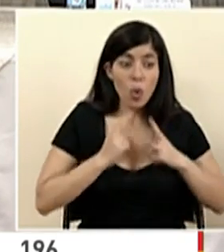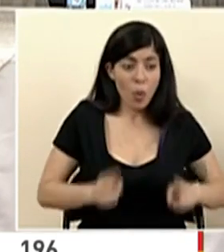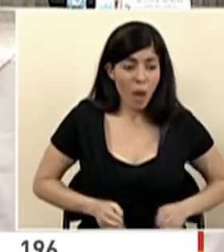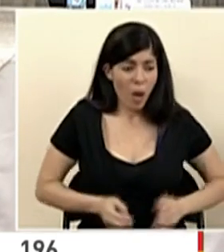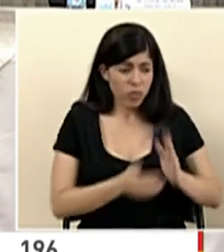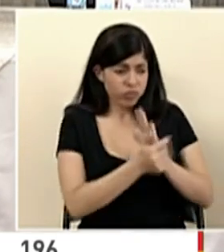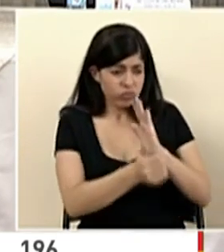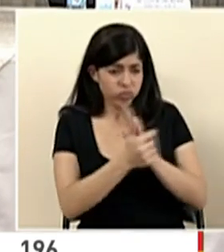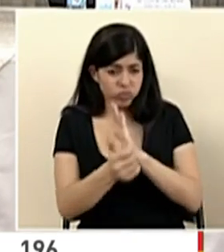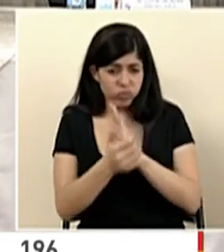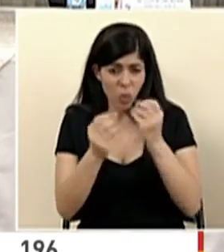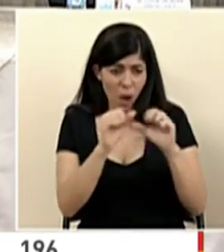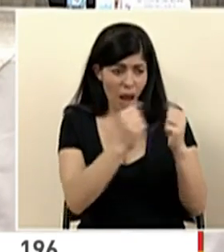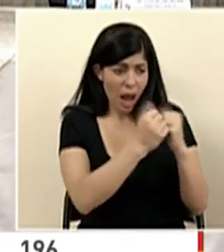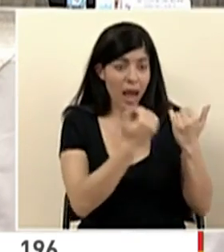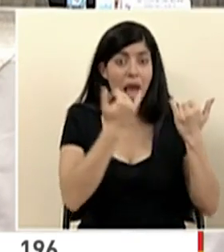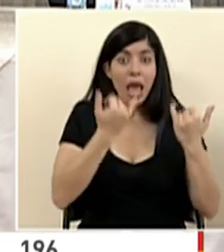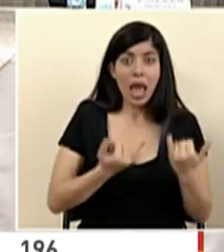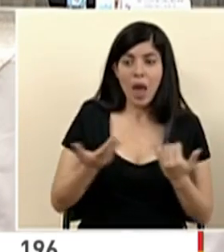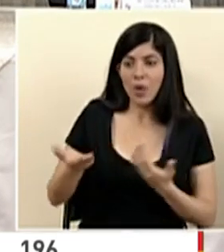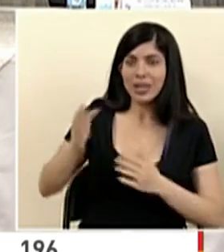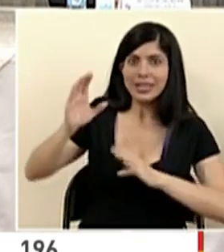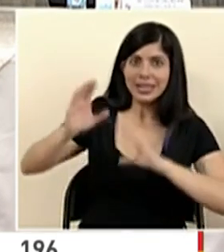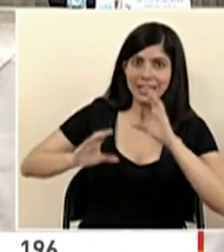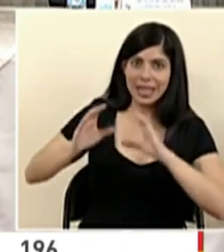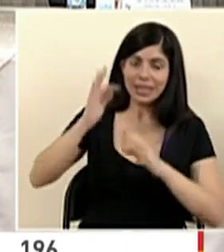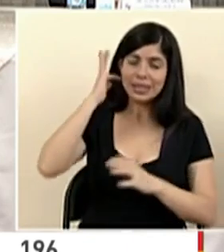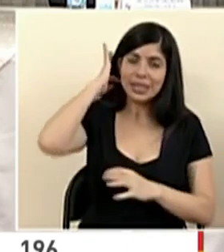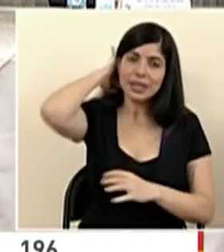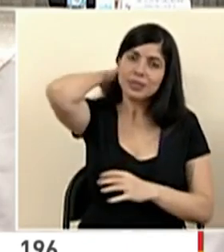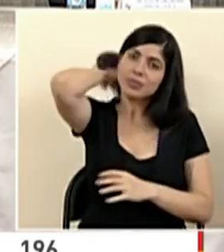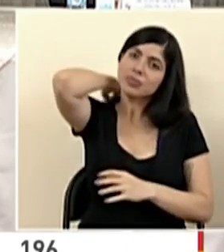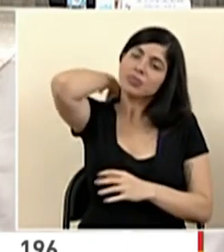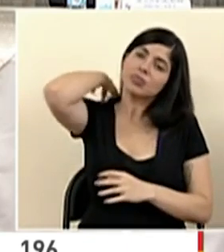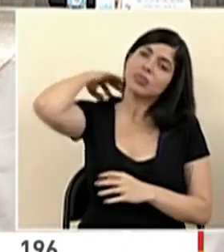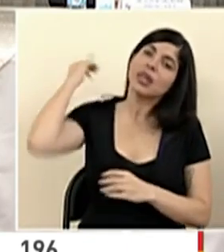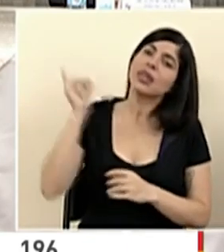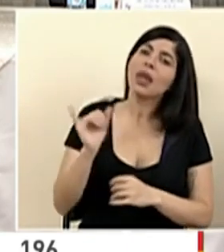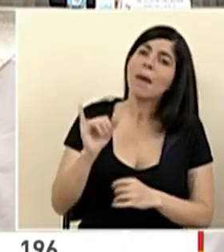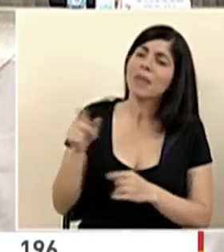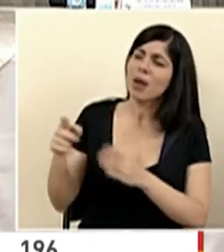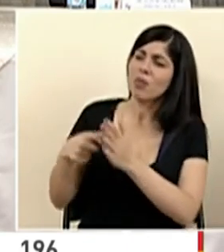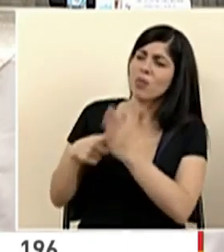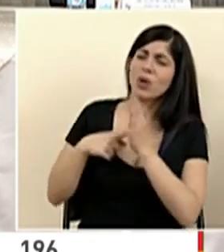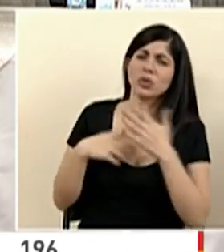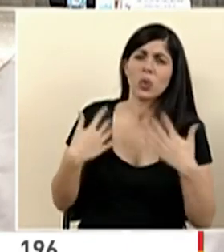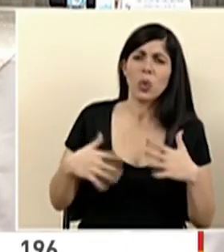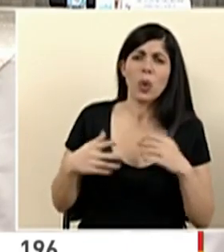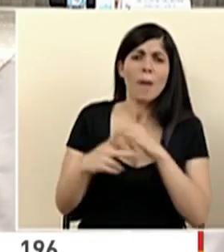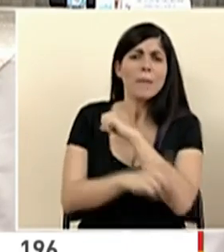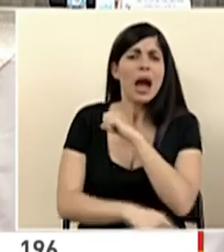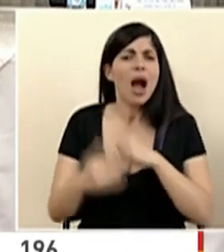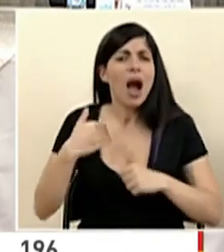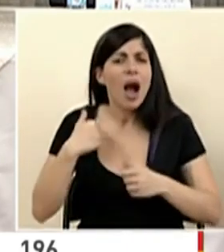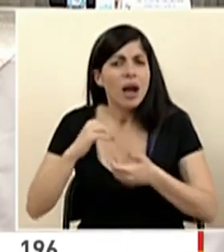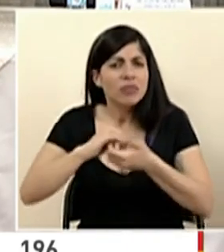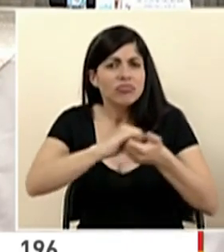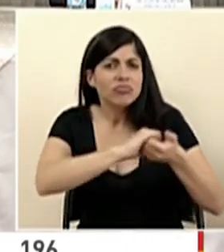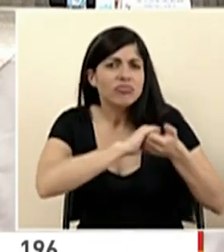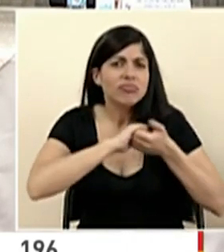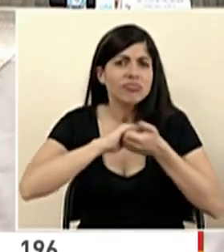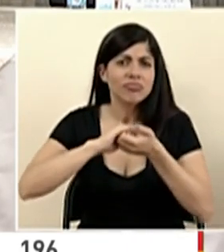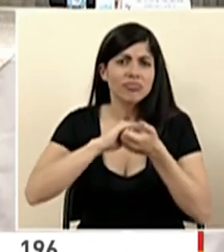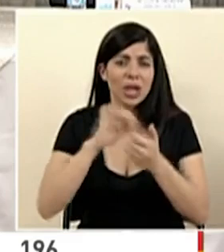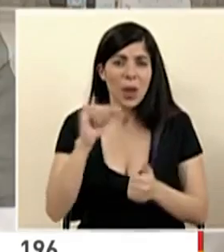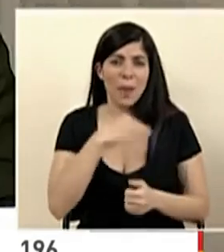muchas áreas y ahora se demuestra en la parte de la ciencia. También se demuestra la solidaridad del país para desarrollar esto.